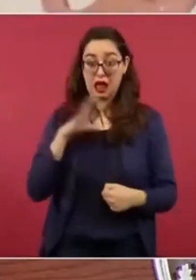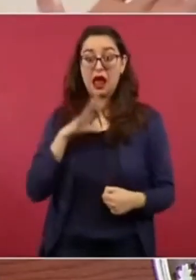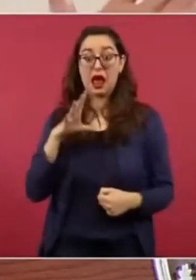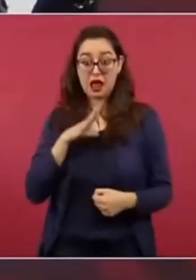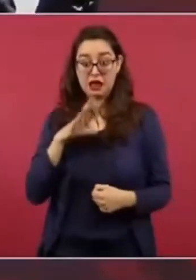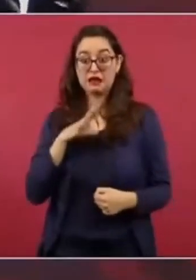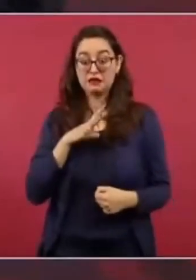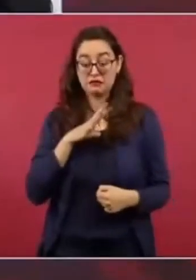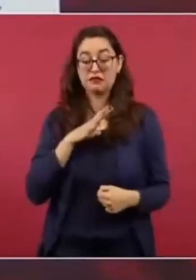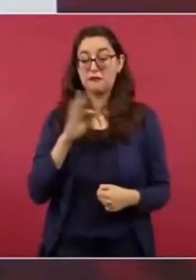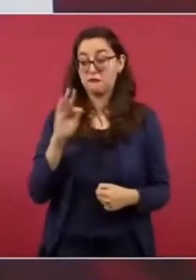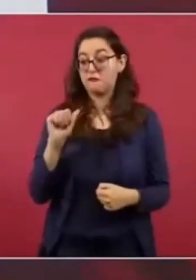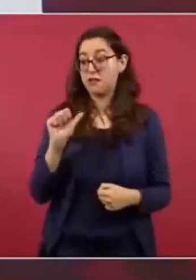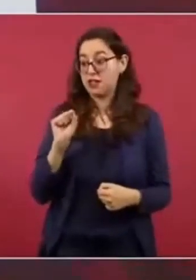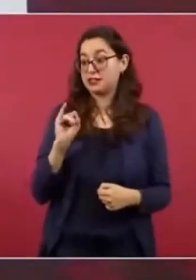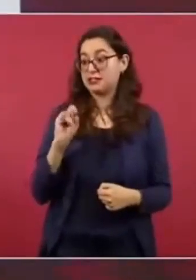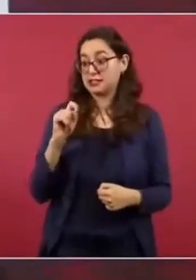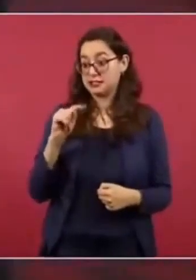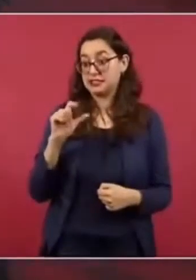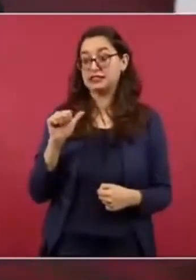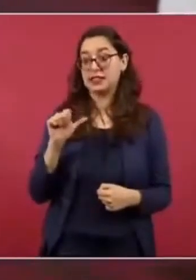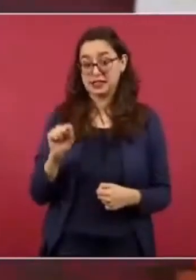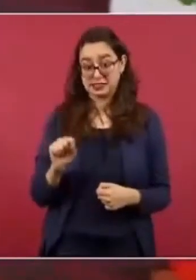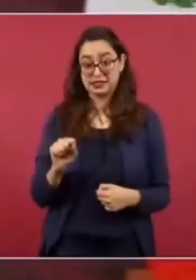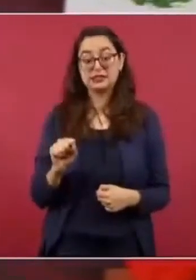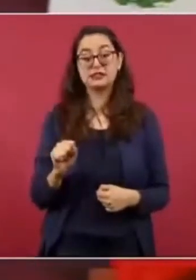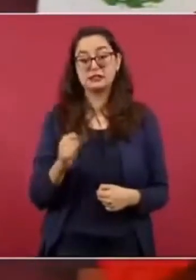Aquí, en la historia,